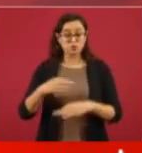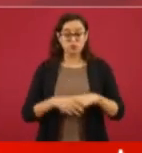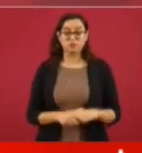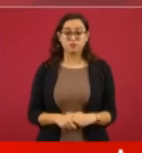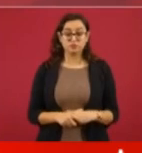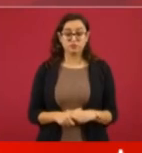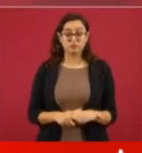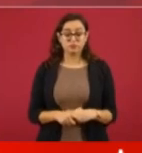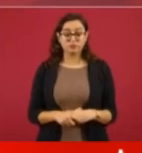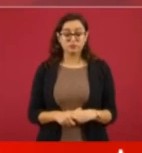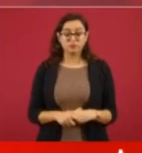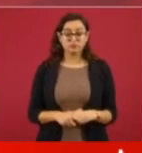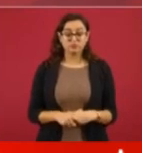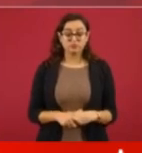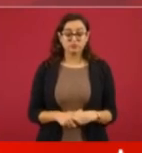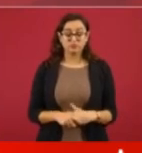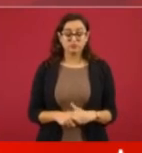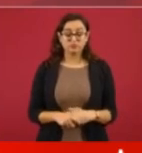que nos cuidemos.